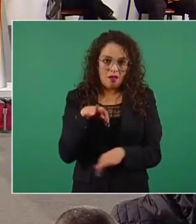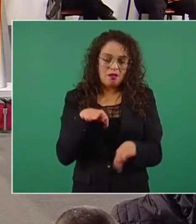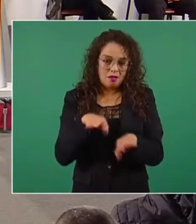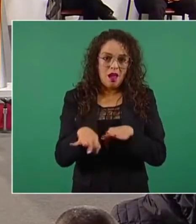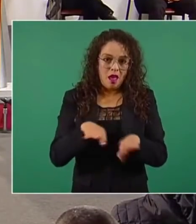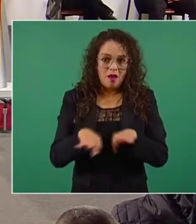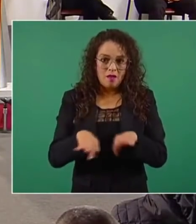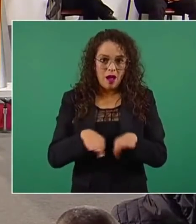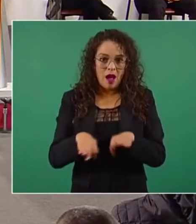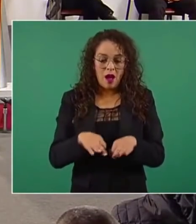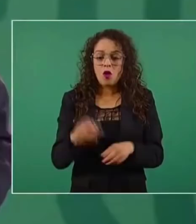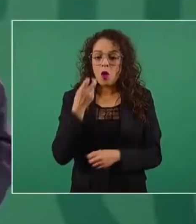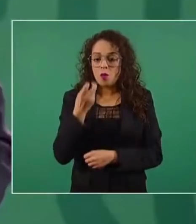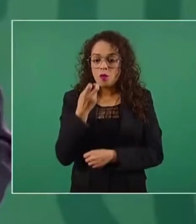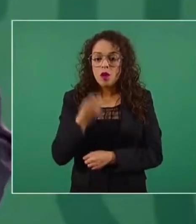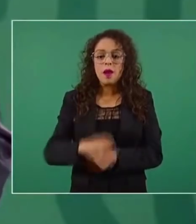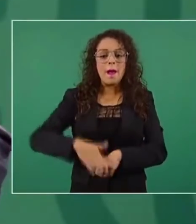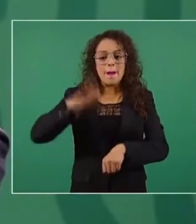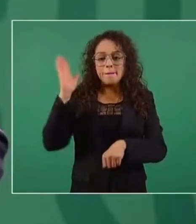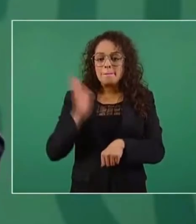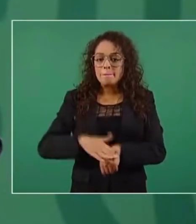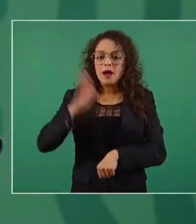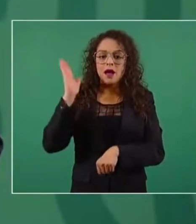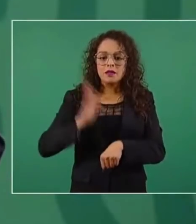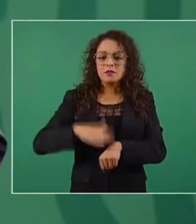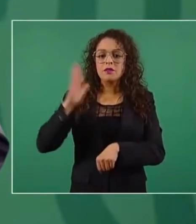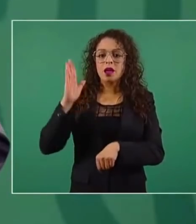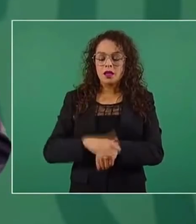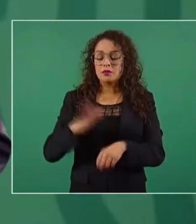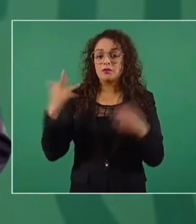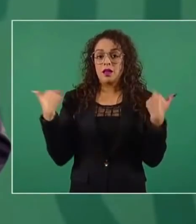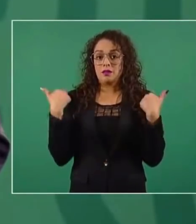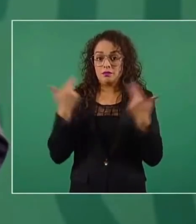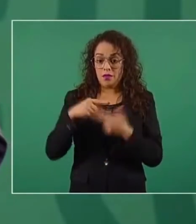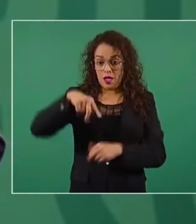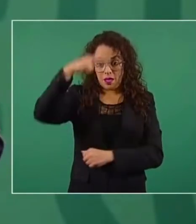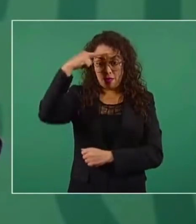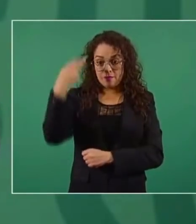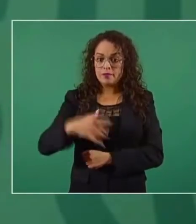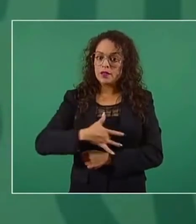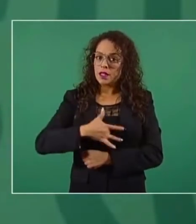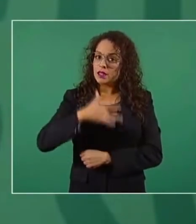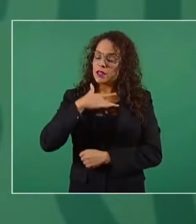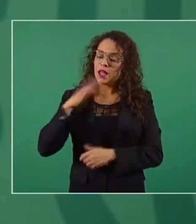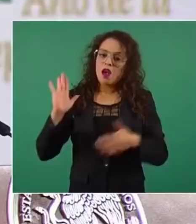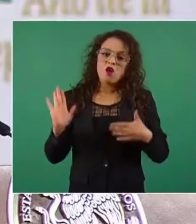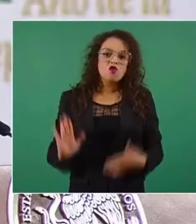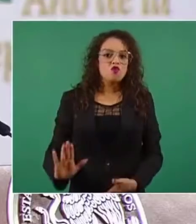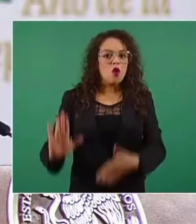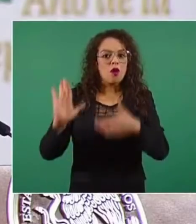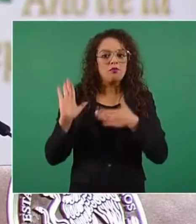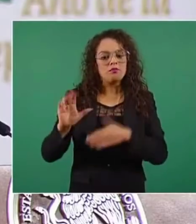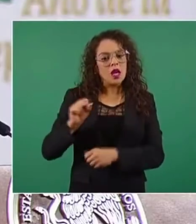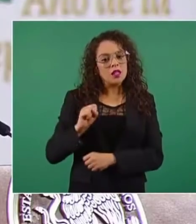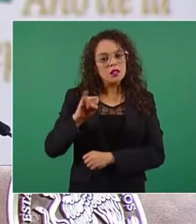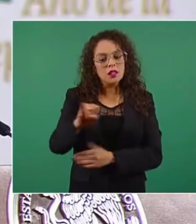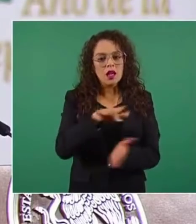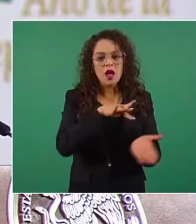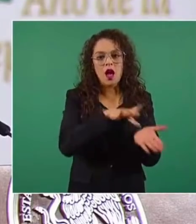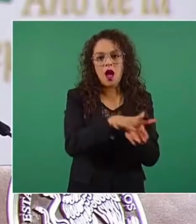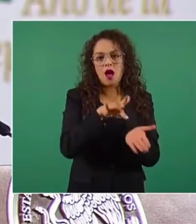mayoría de los maestros de México ratificamos hoy el compromiso de apoyar el regreso a clases